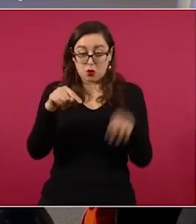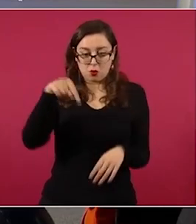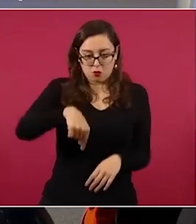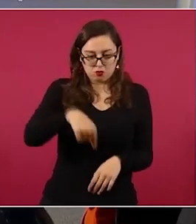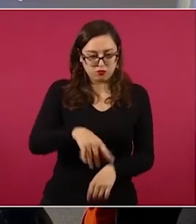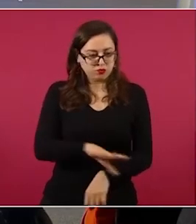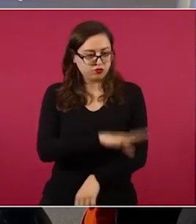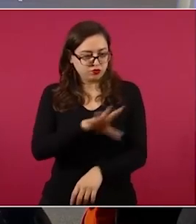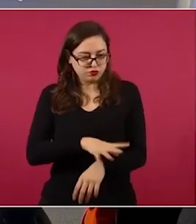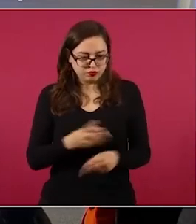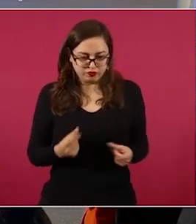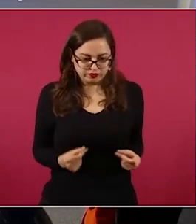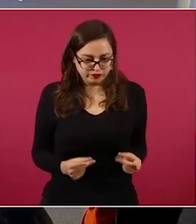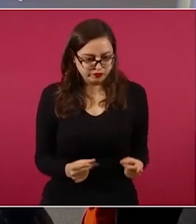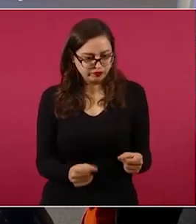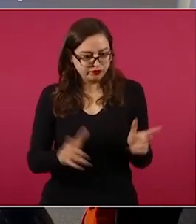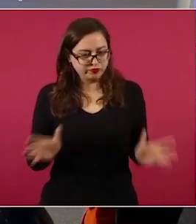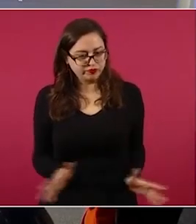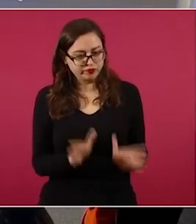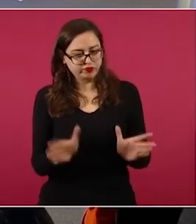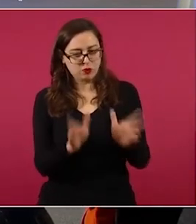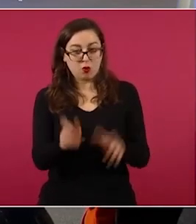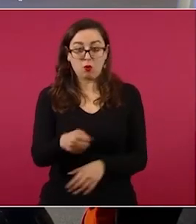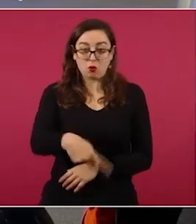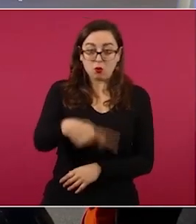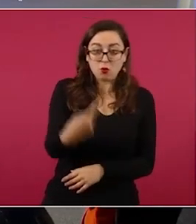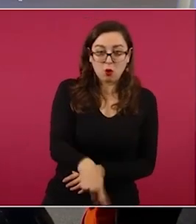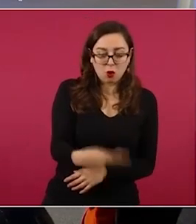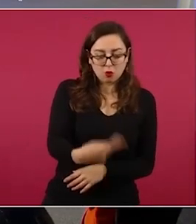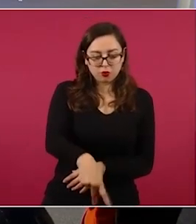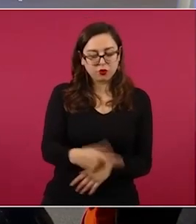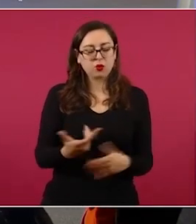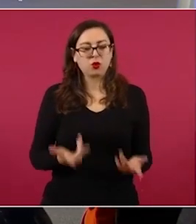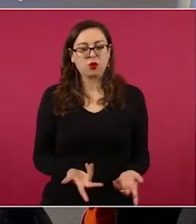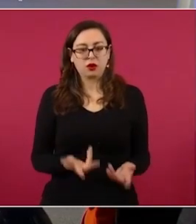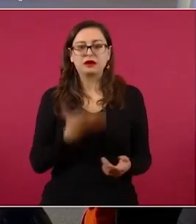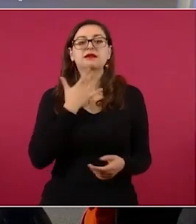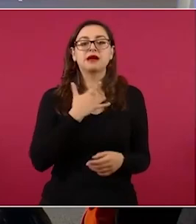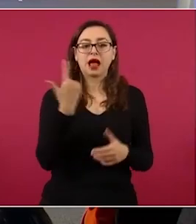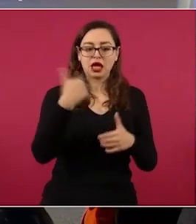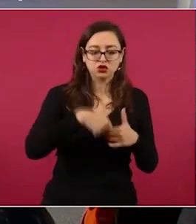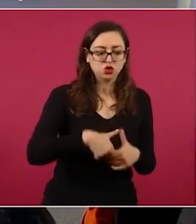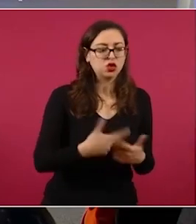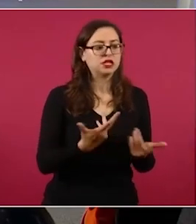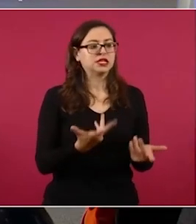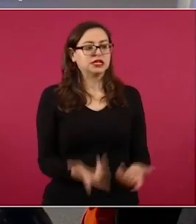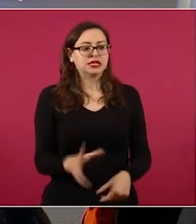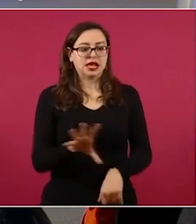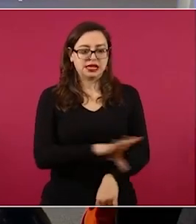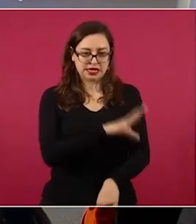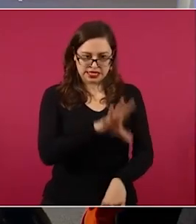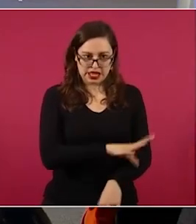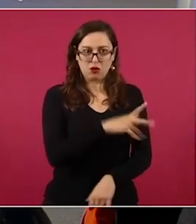energéticos, producir en México lo que consumimos. Esa es